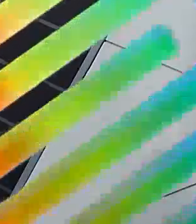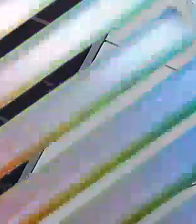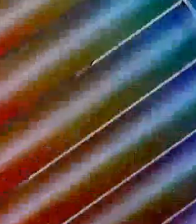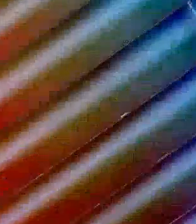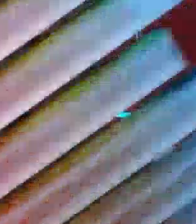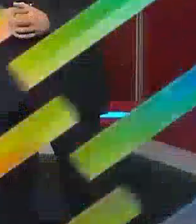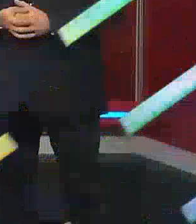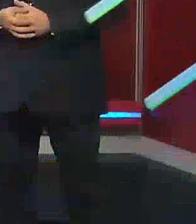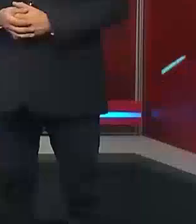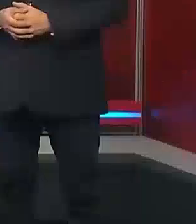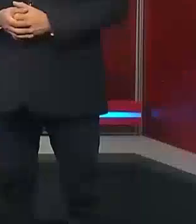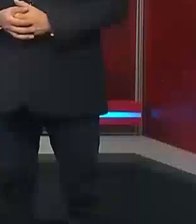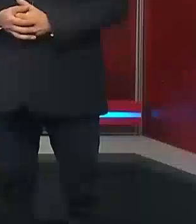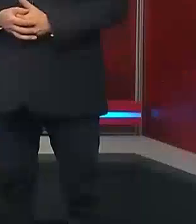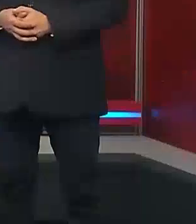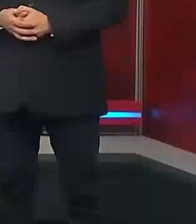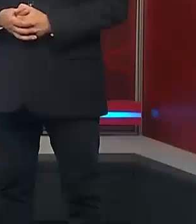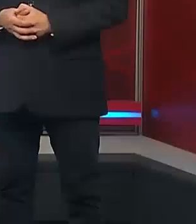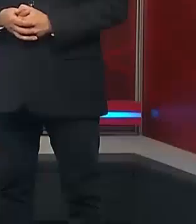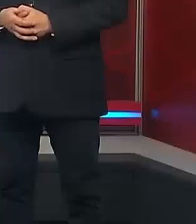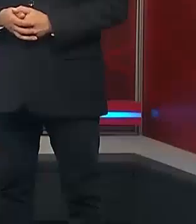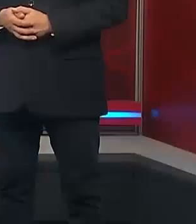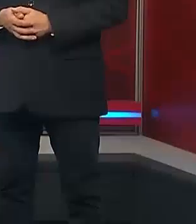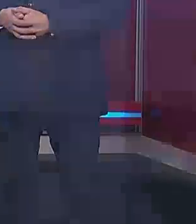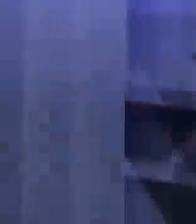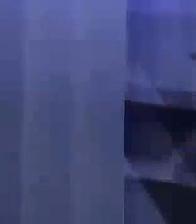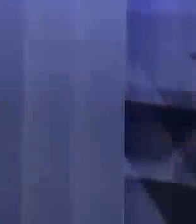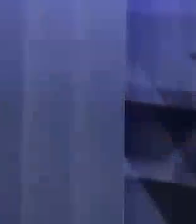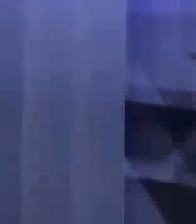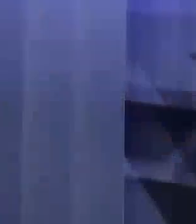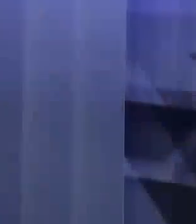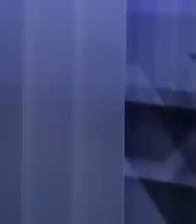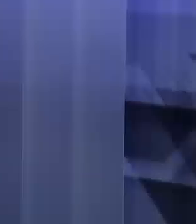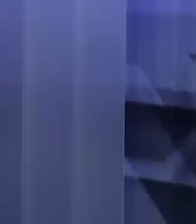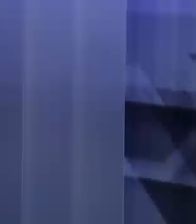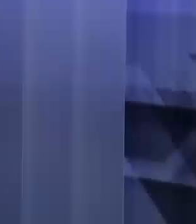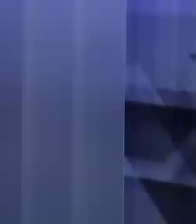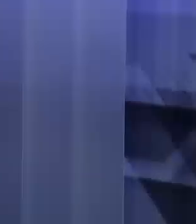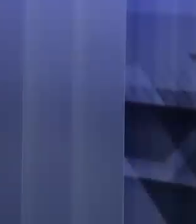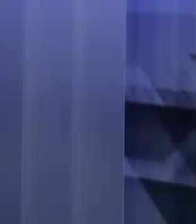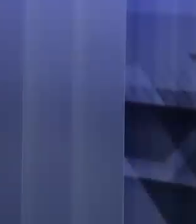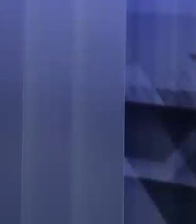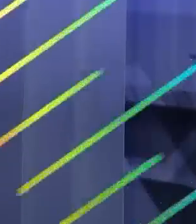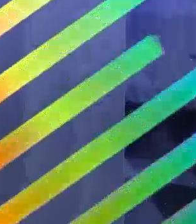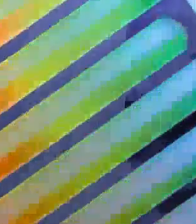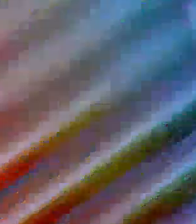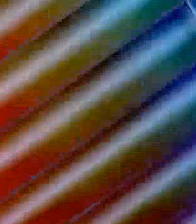los lagos, los lagos,